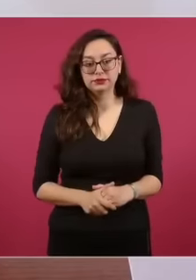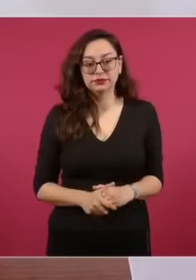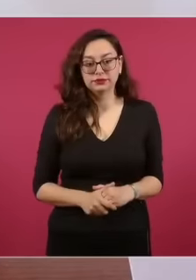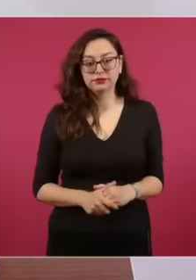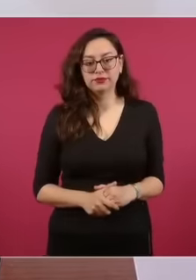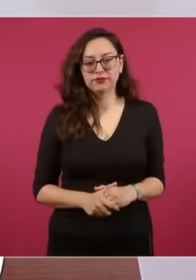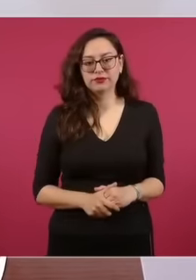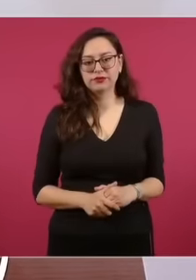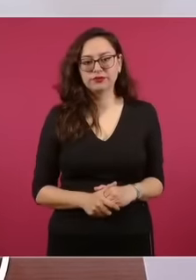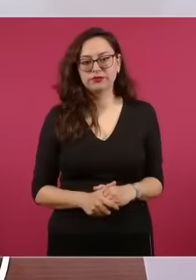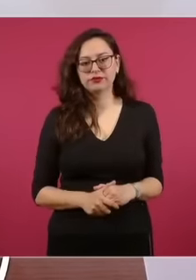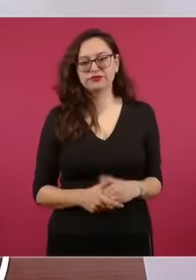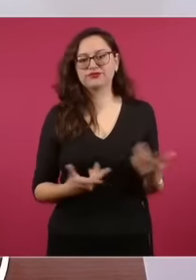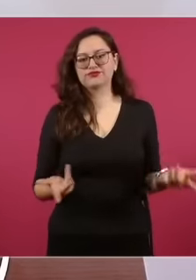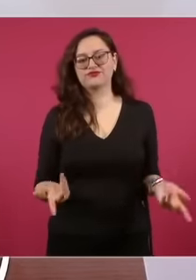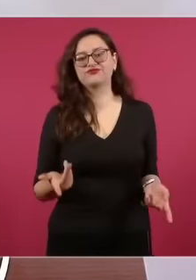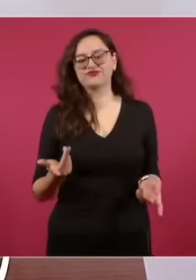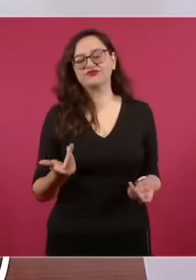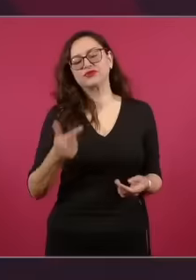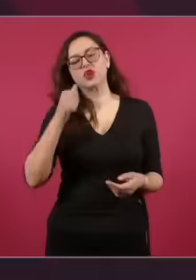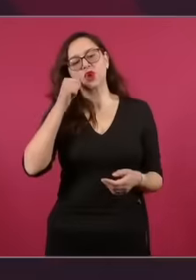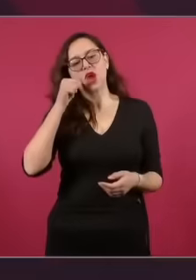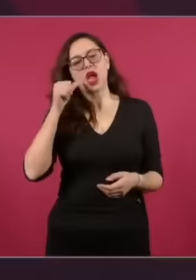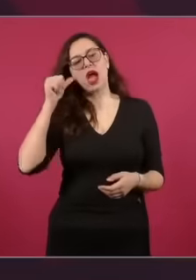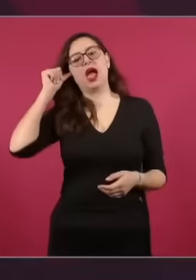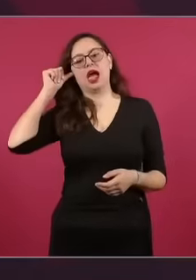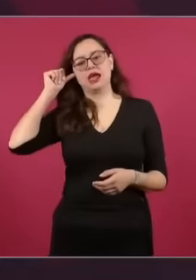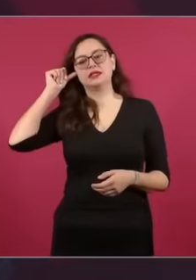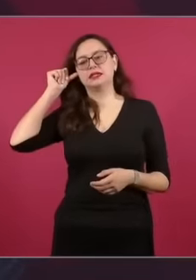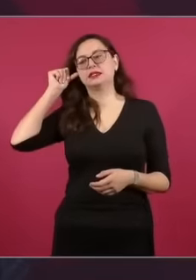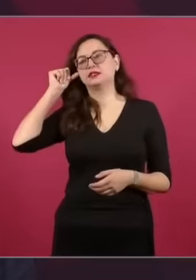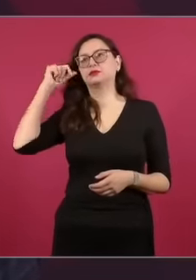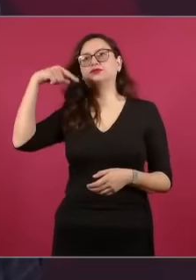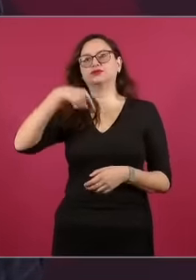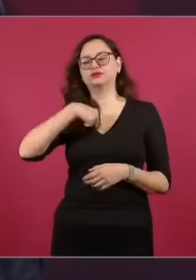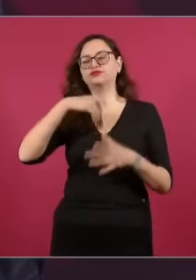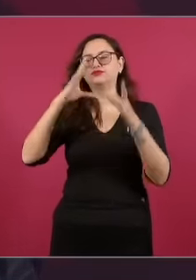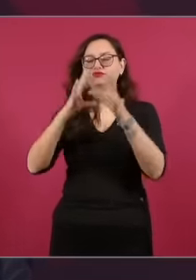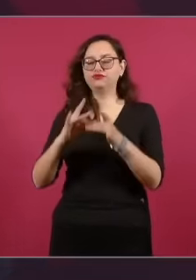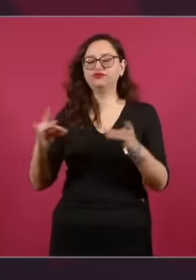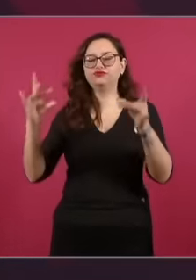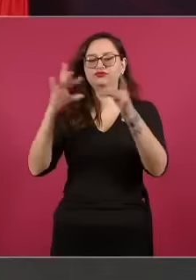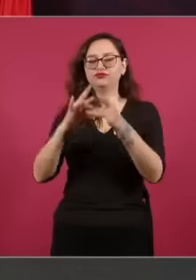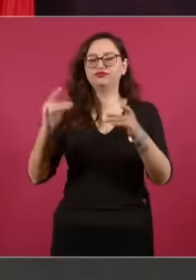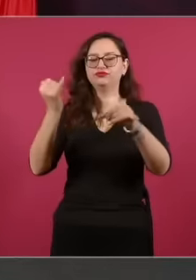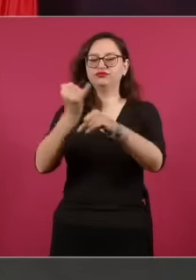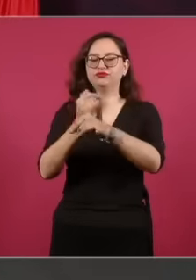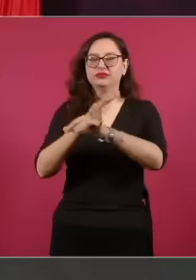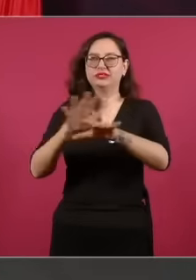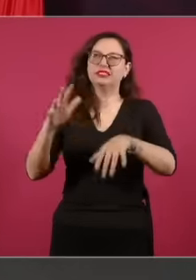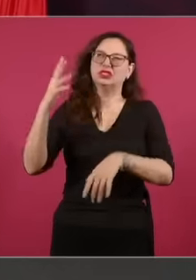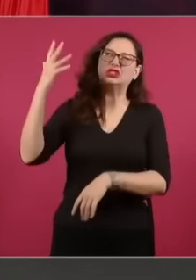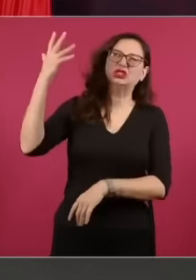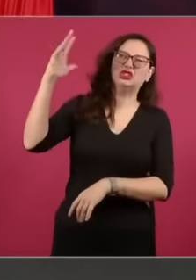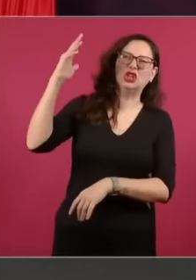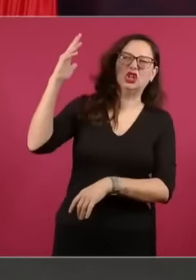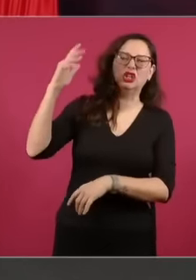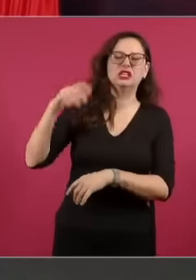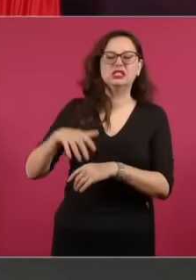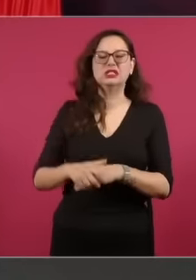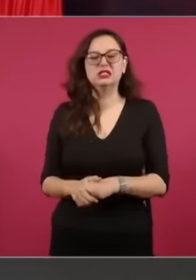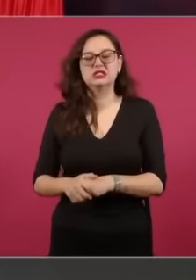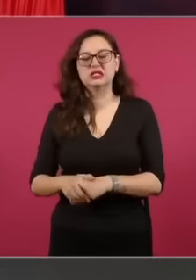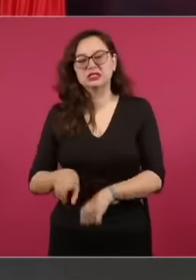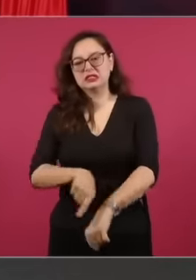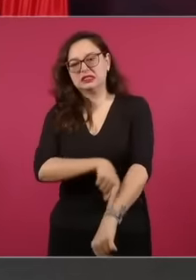pues no aburrirnos tanto porque era largo el discurso había sol un